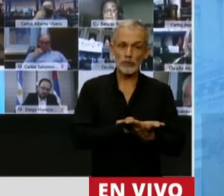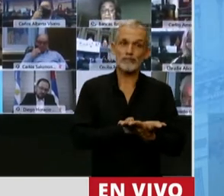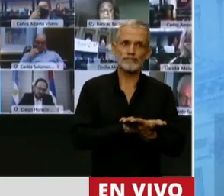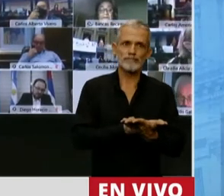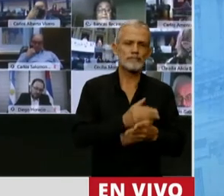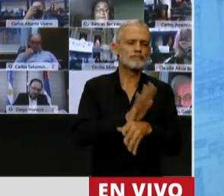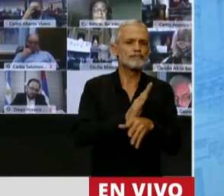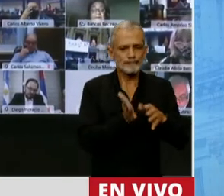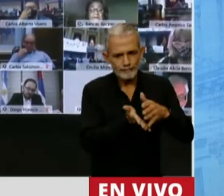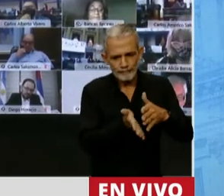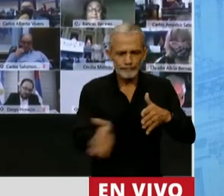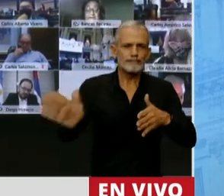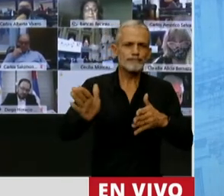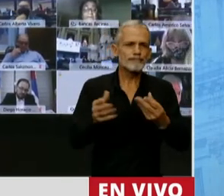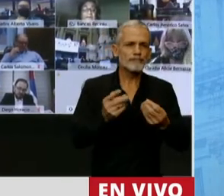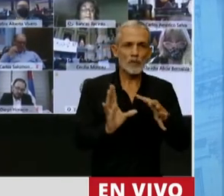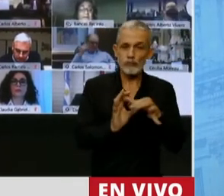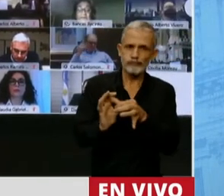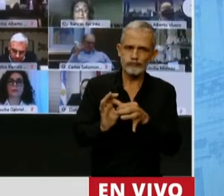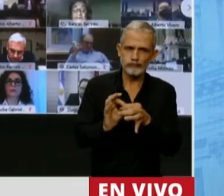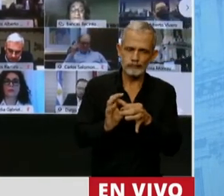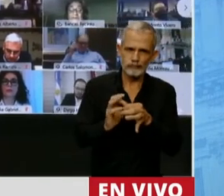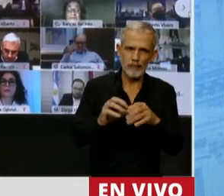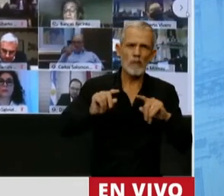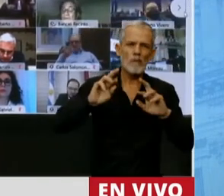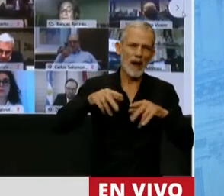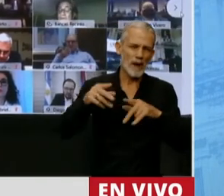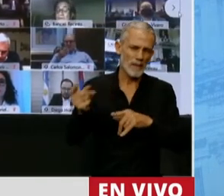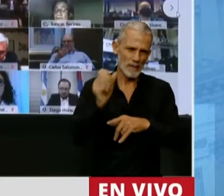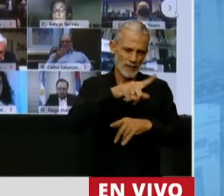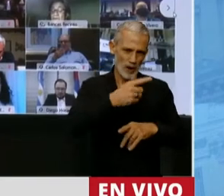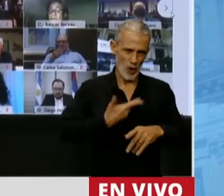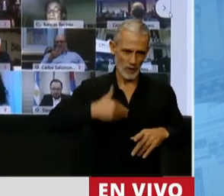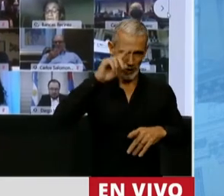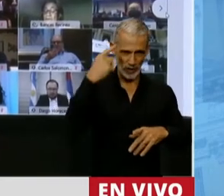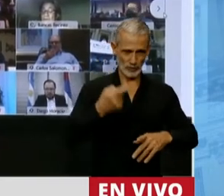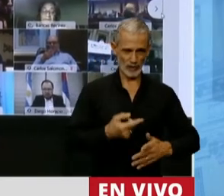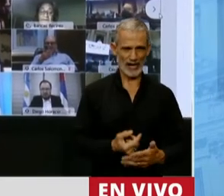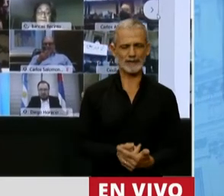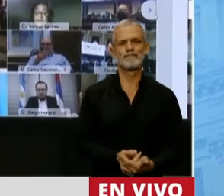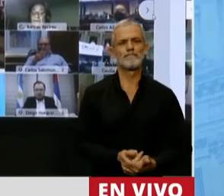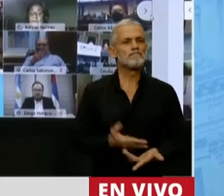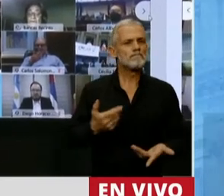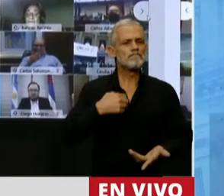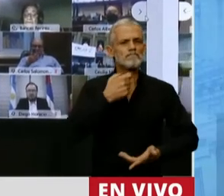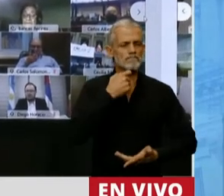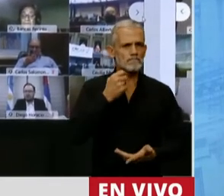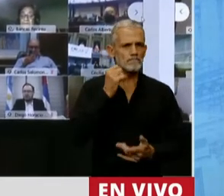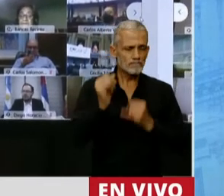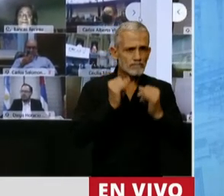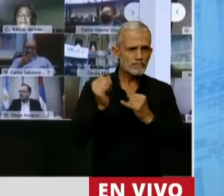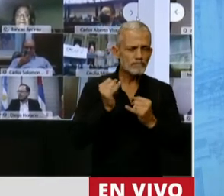fijar el camino de las políticas del Gobierno Nacional. Yo quiero destacar